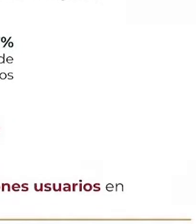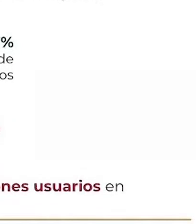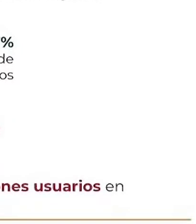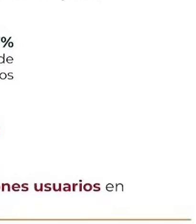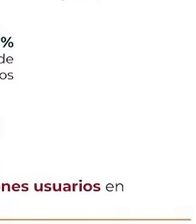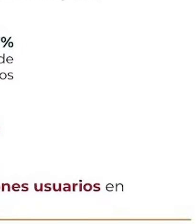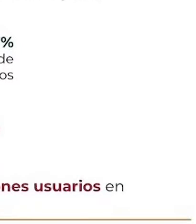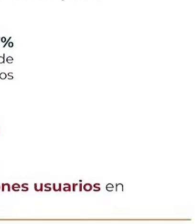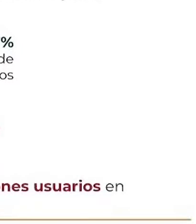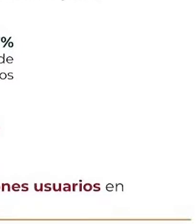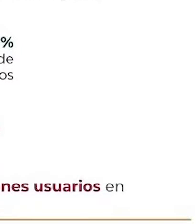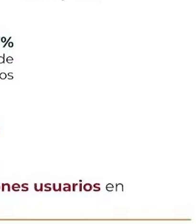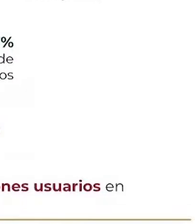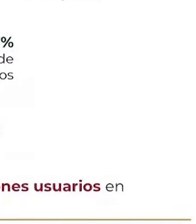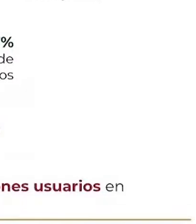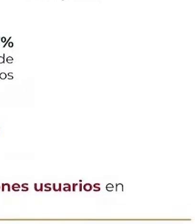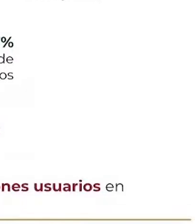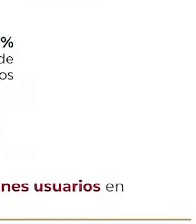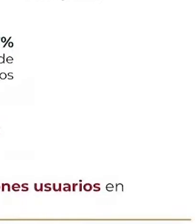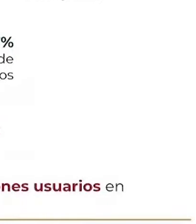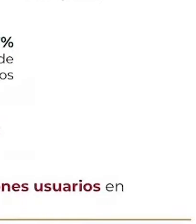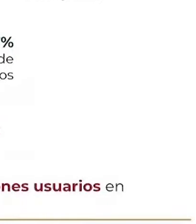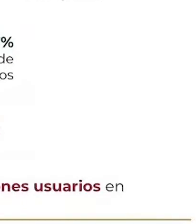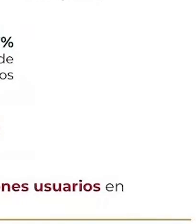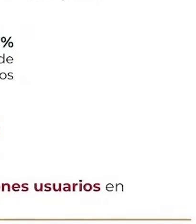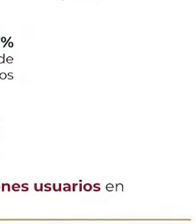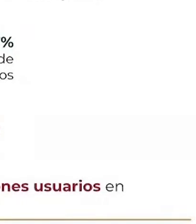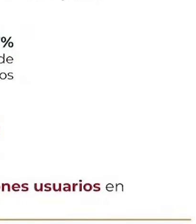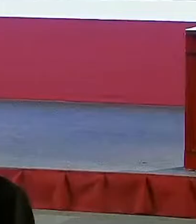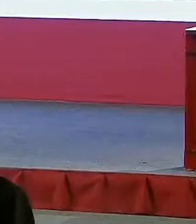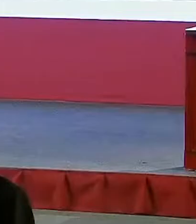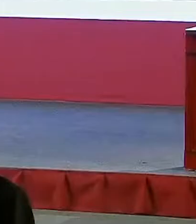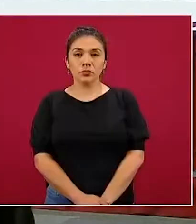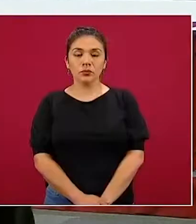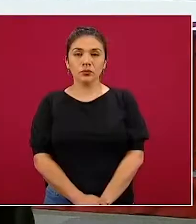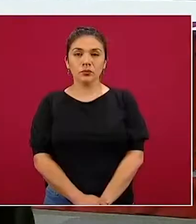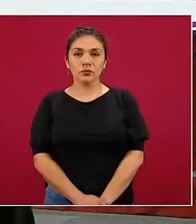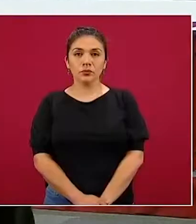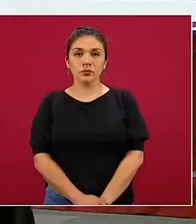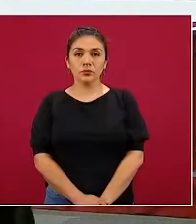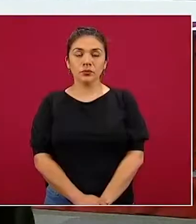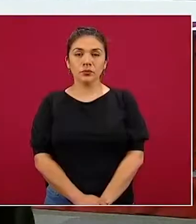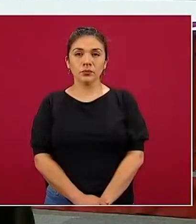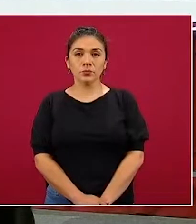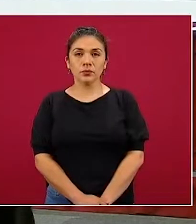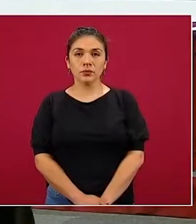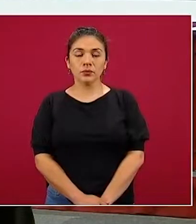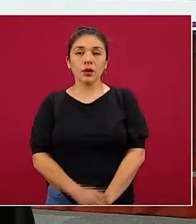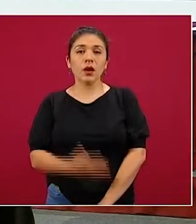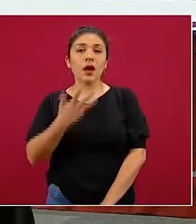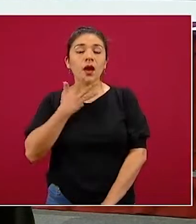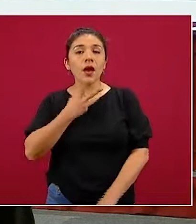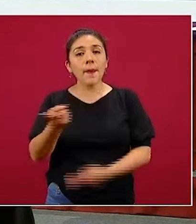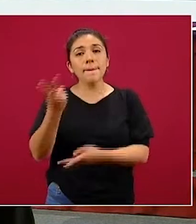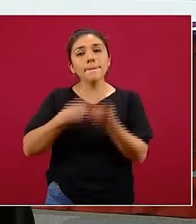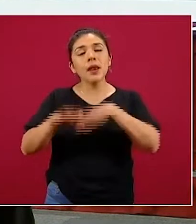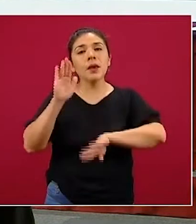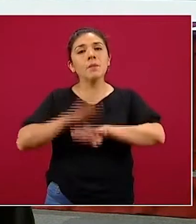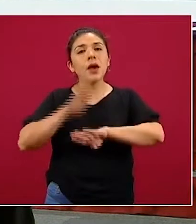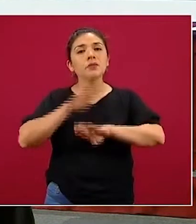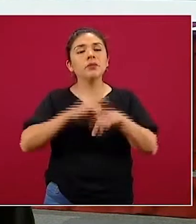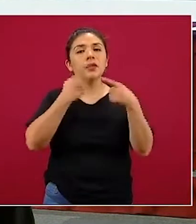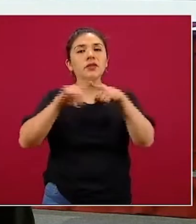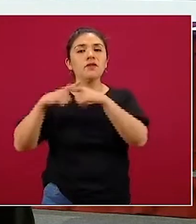en el comercio digital. Por otro lado, también lo que estamos viendo es que van a nuevos sectores, en donde